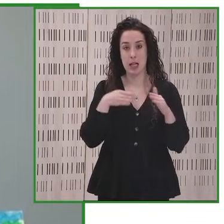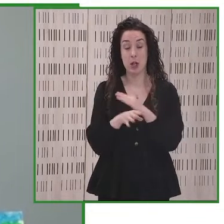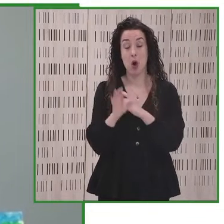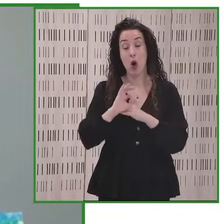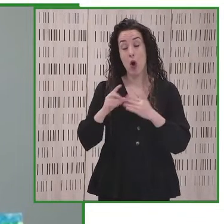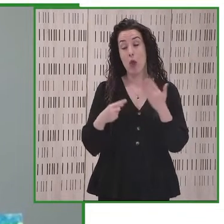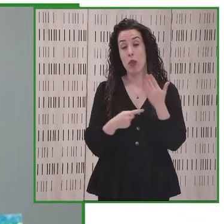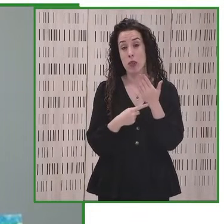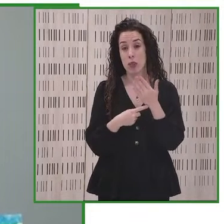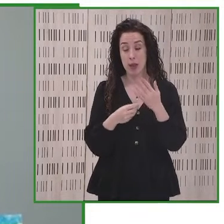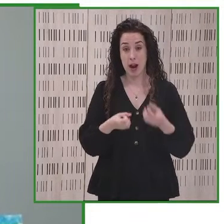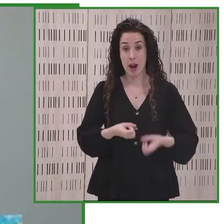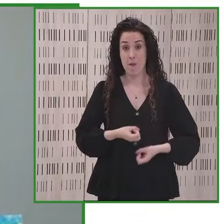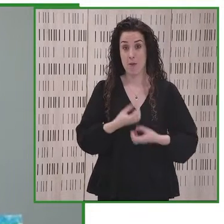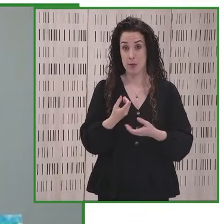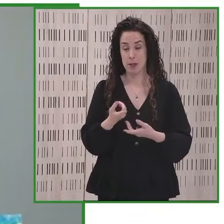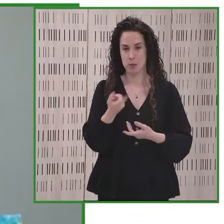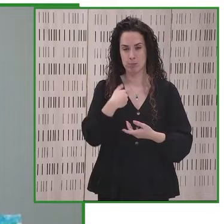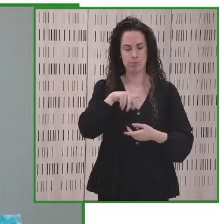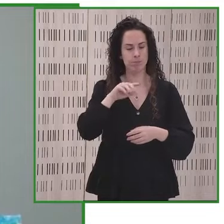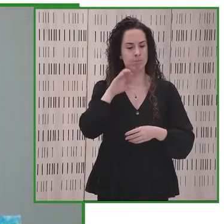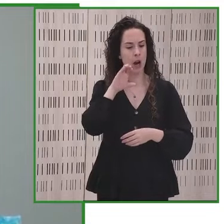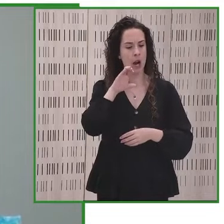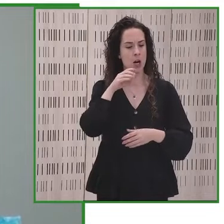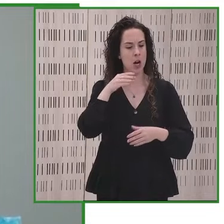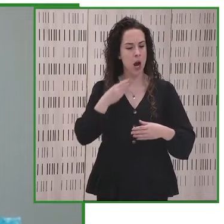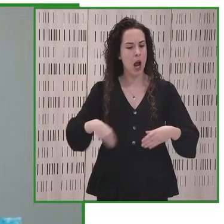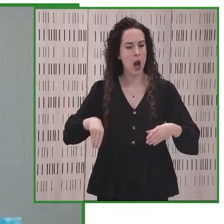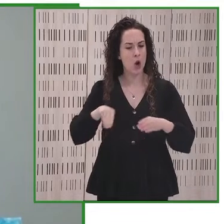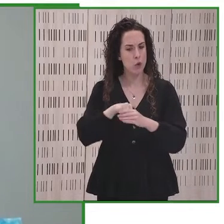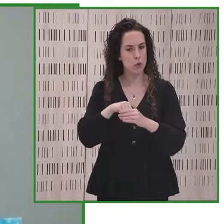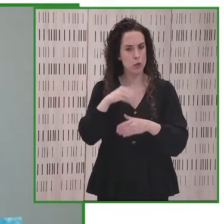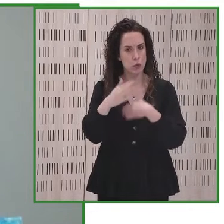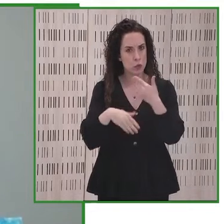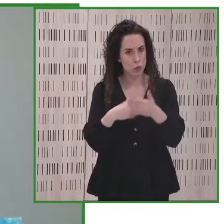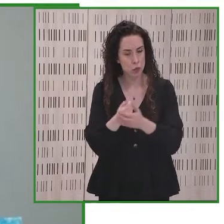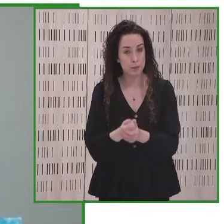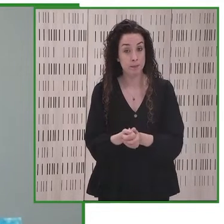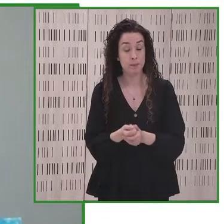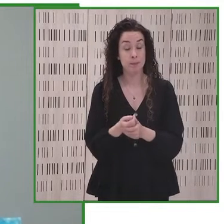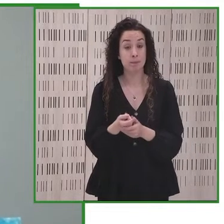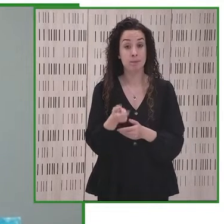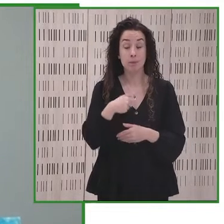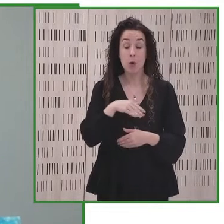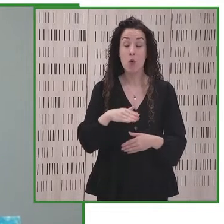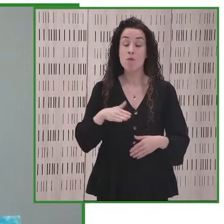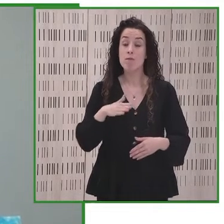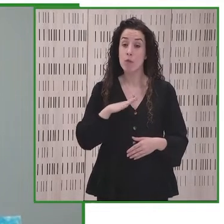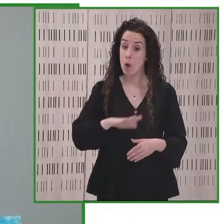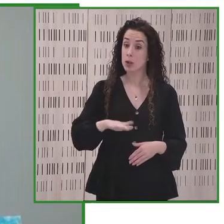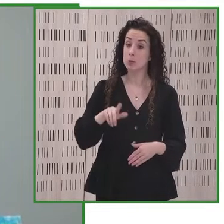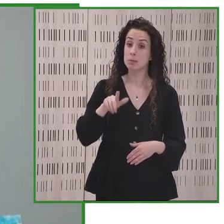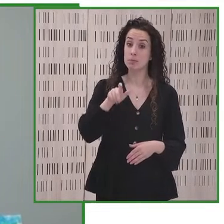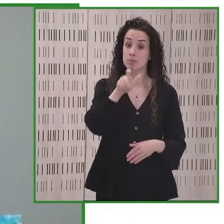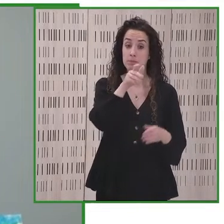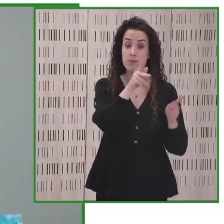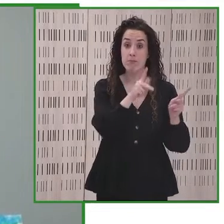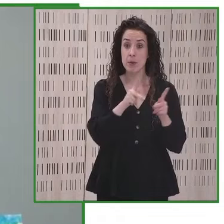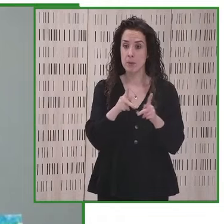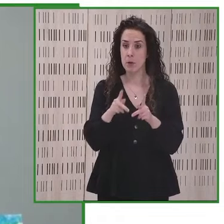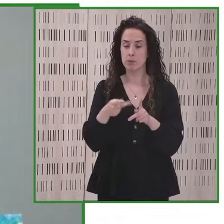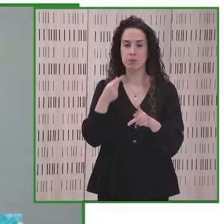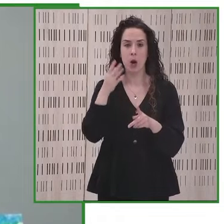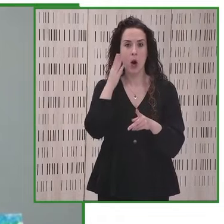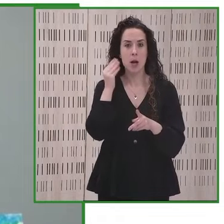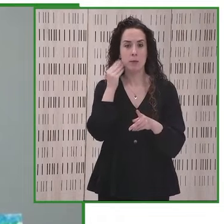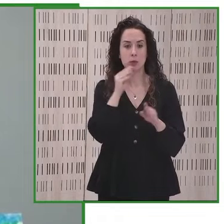para que nos vamos convirtiendo en un país mucho más inclusivo es por eso que hoy día queremos invitarlo a las personas a sumarse a esta experiencia a